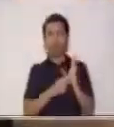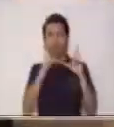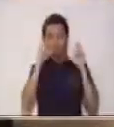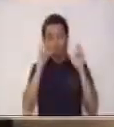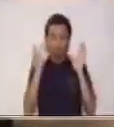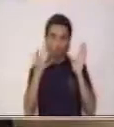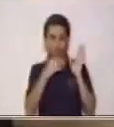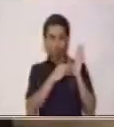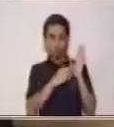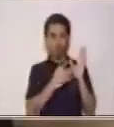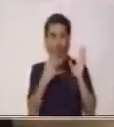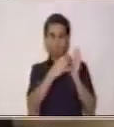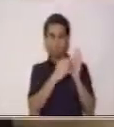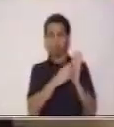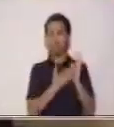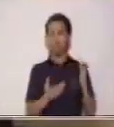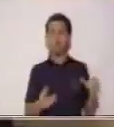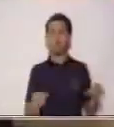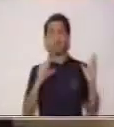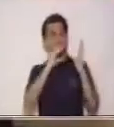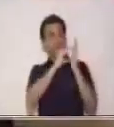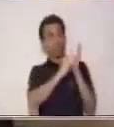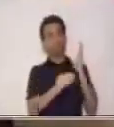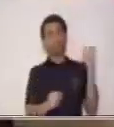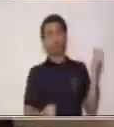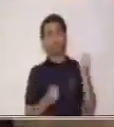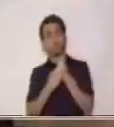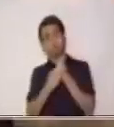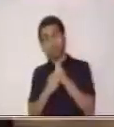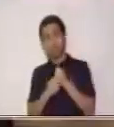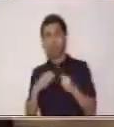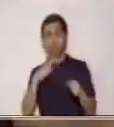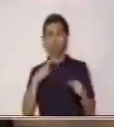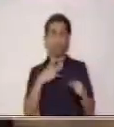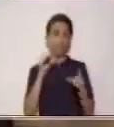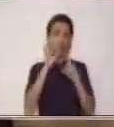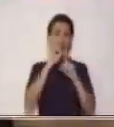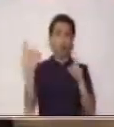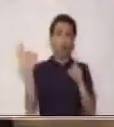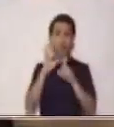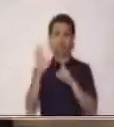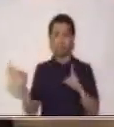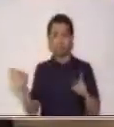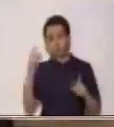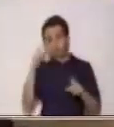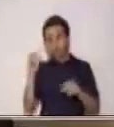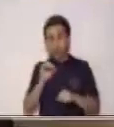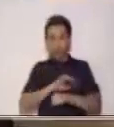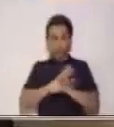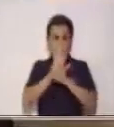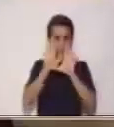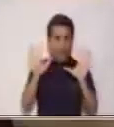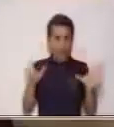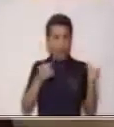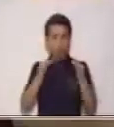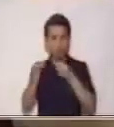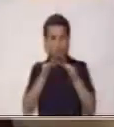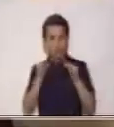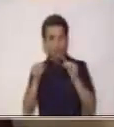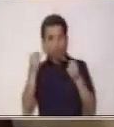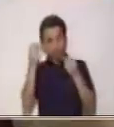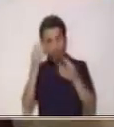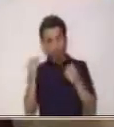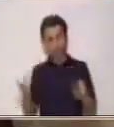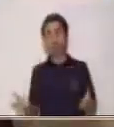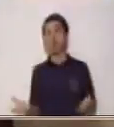producto. El texto de apoyo, que son frases u oraciones que me dan más información sobre el producto o el